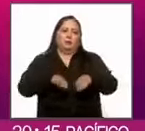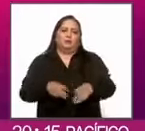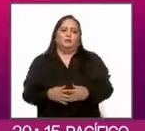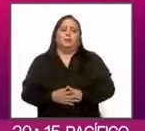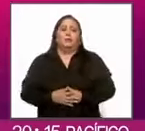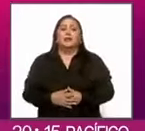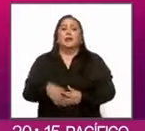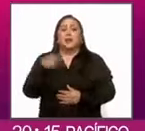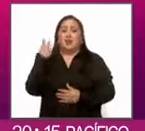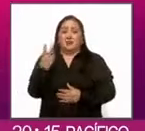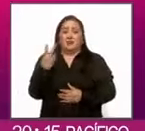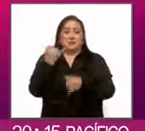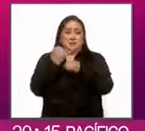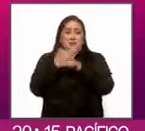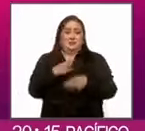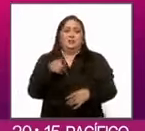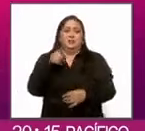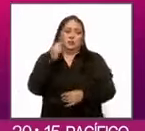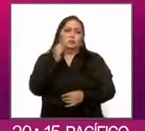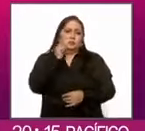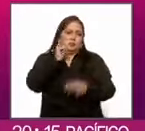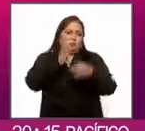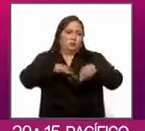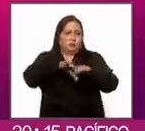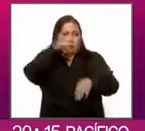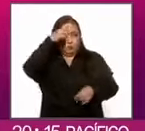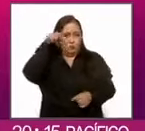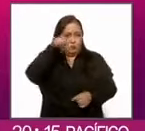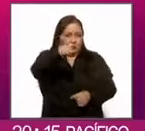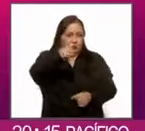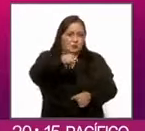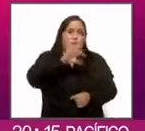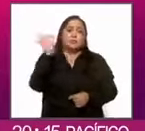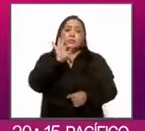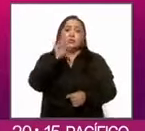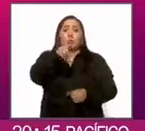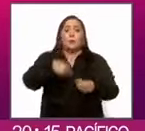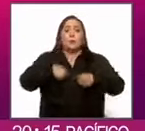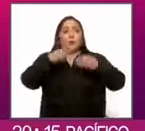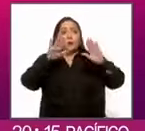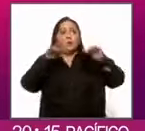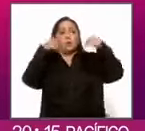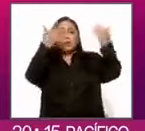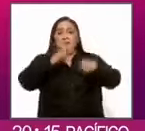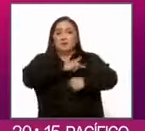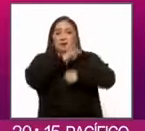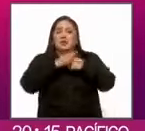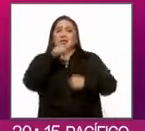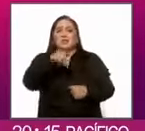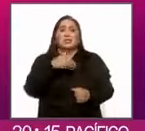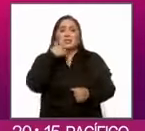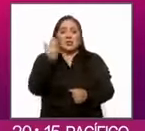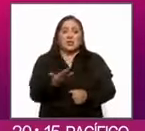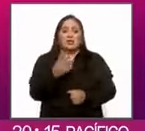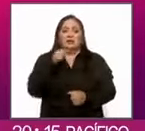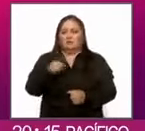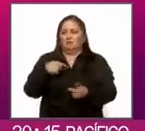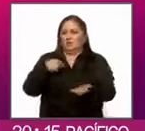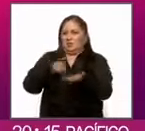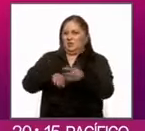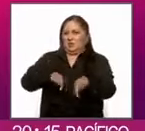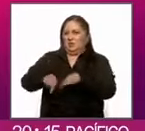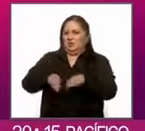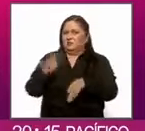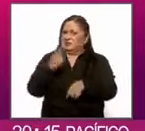Esta información le importa y mucho a usted si vive fuera del país y quiere que el producto de su trabajo